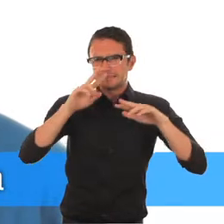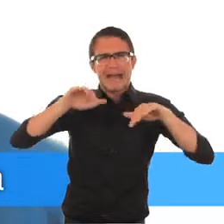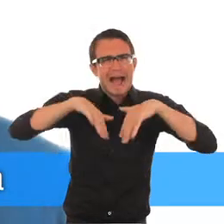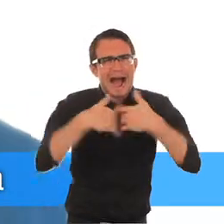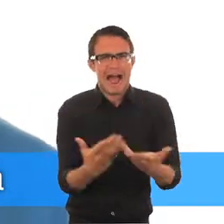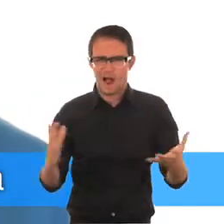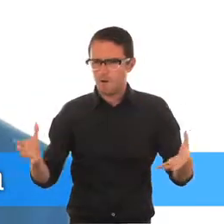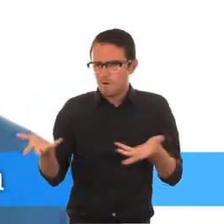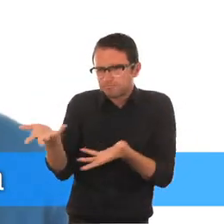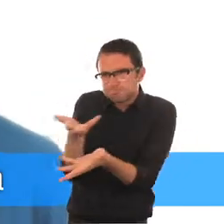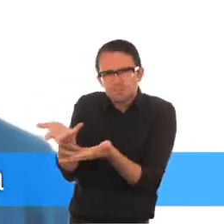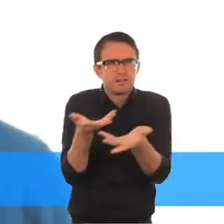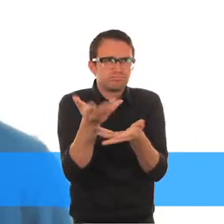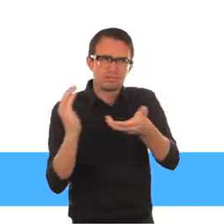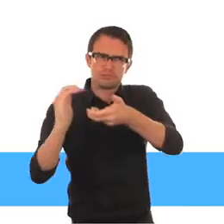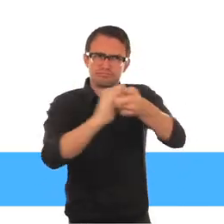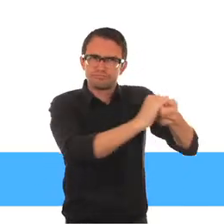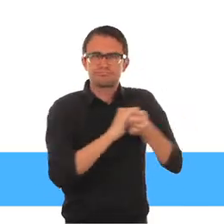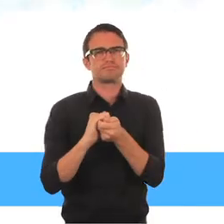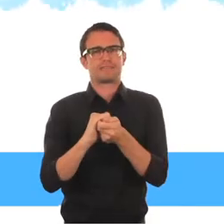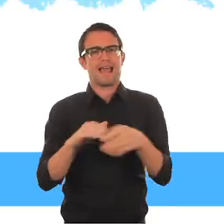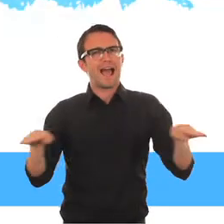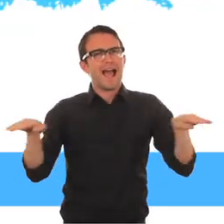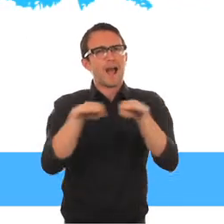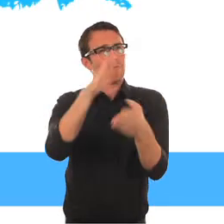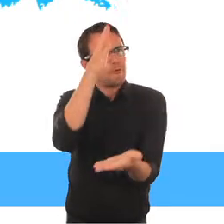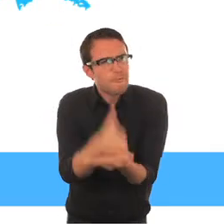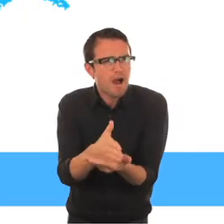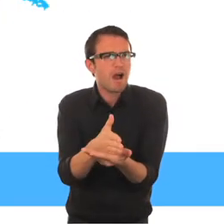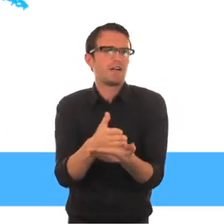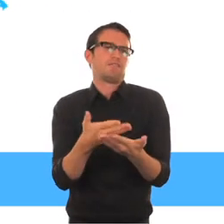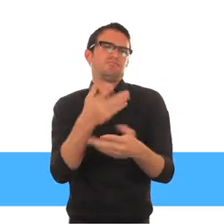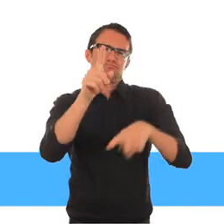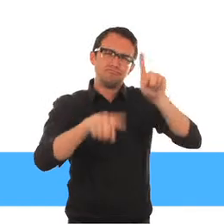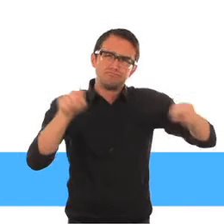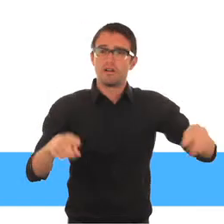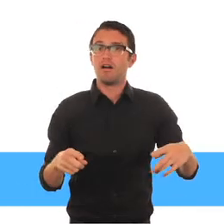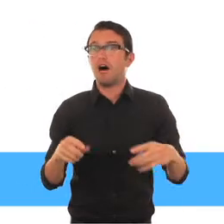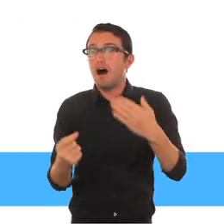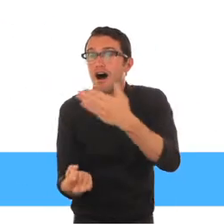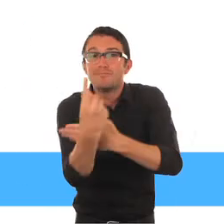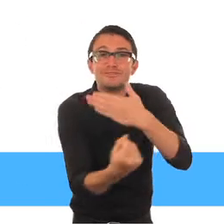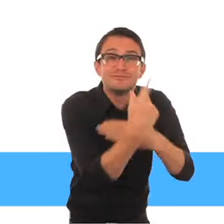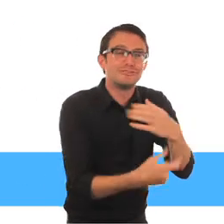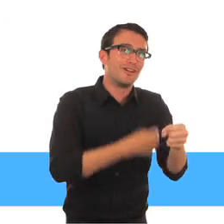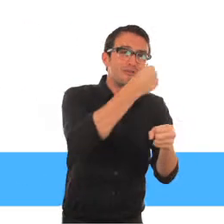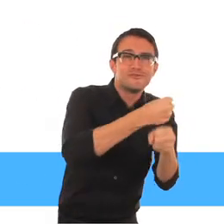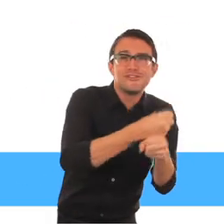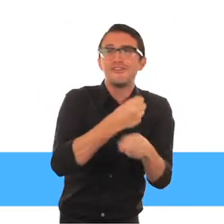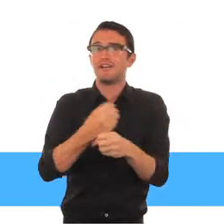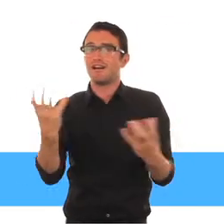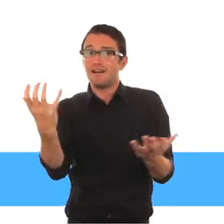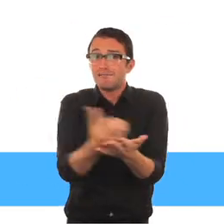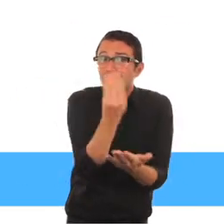desde solamente el individuo a la relación entre el individuo y la sociedad. Promueve la igualdad de derechos y oportunidades